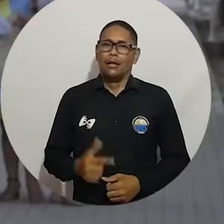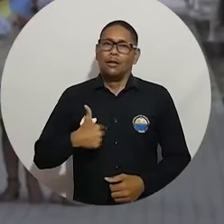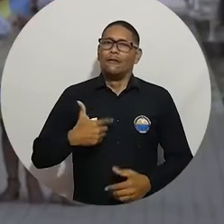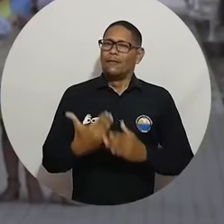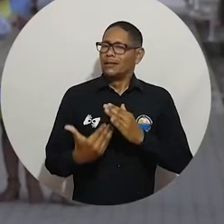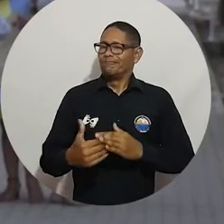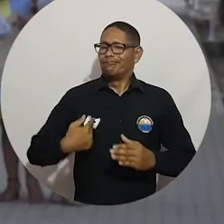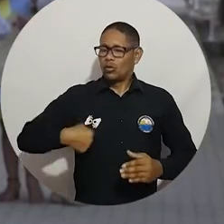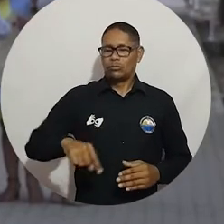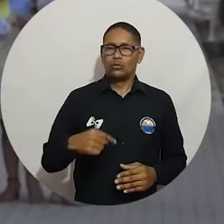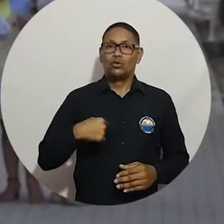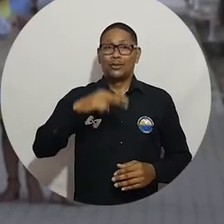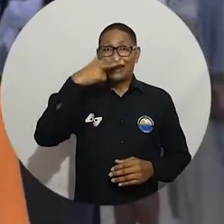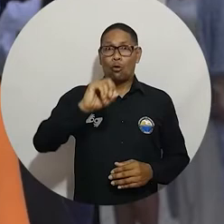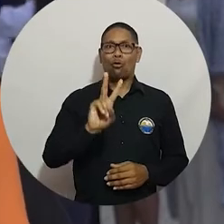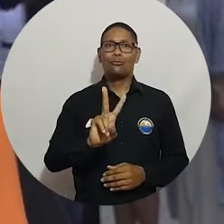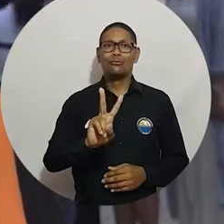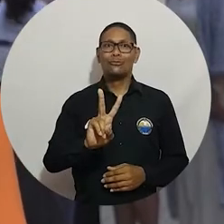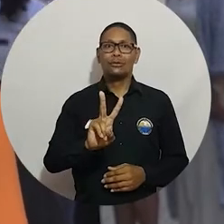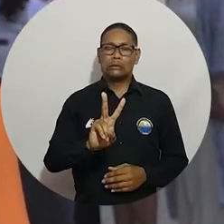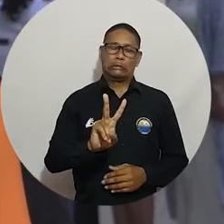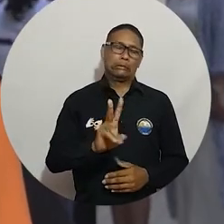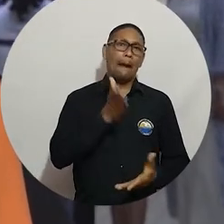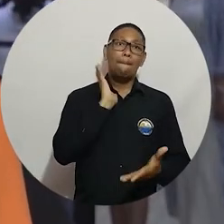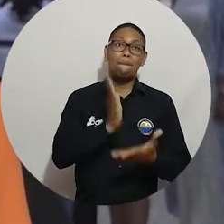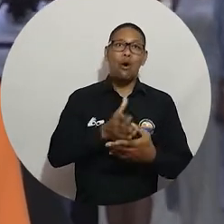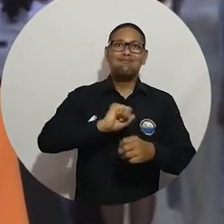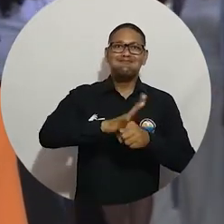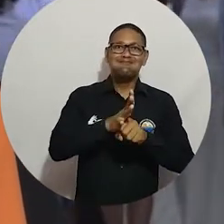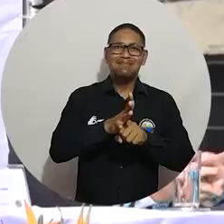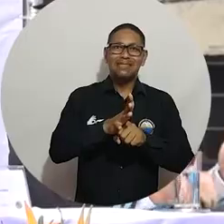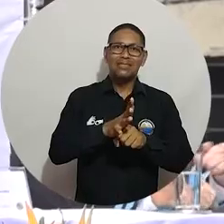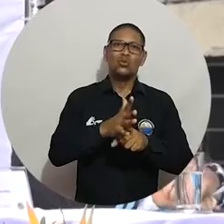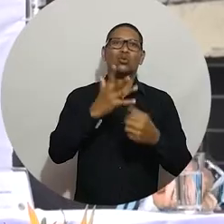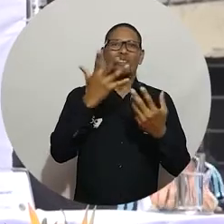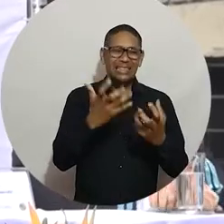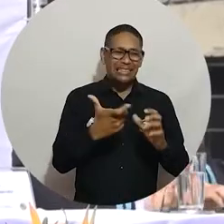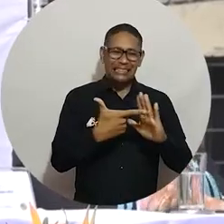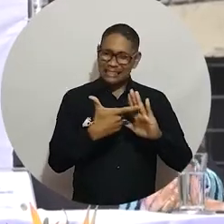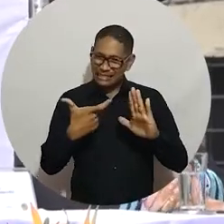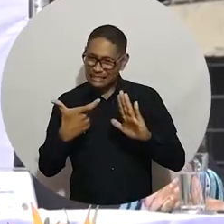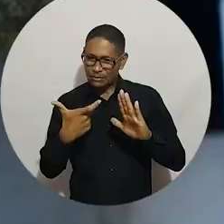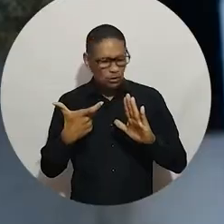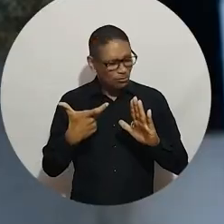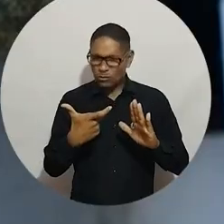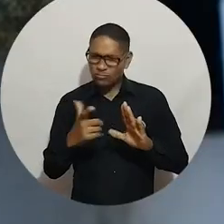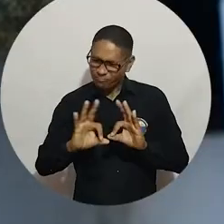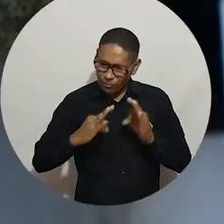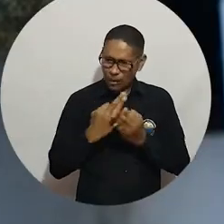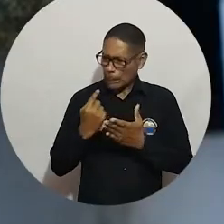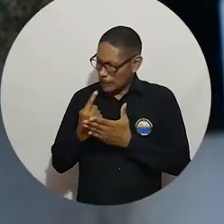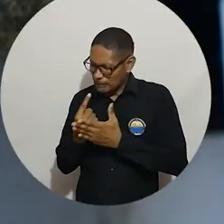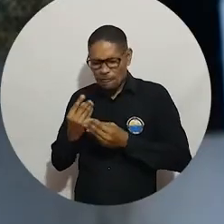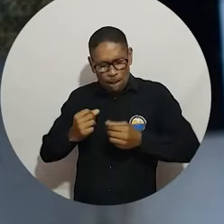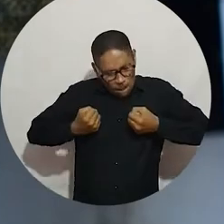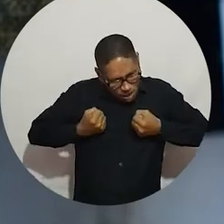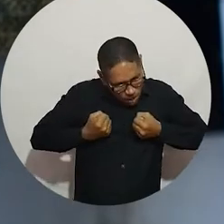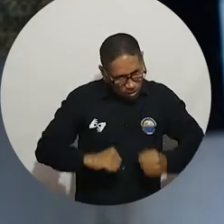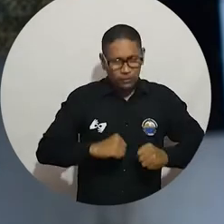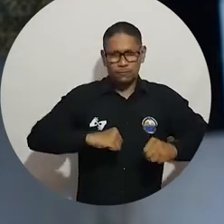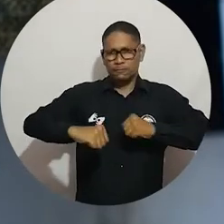gracias por esta gran oportunidad que le brindan a las personas con discapacidad. Para mi no fue fácil, soy madre de dos niños.